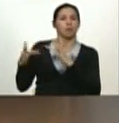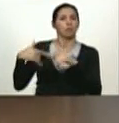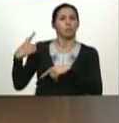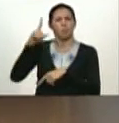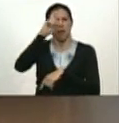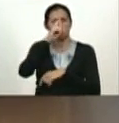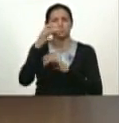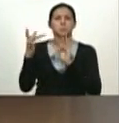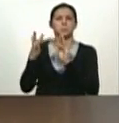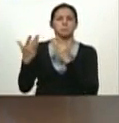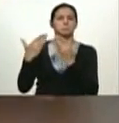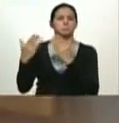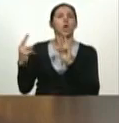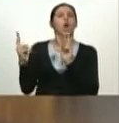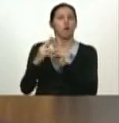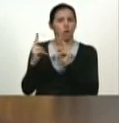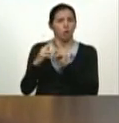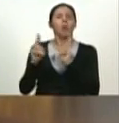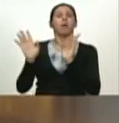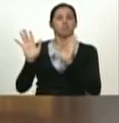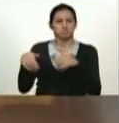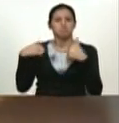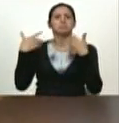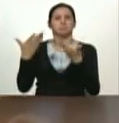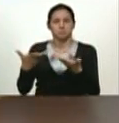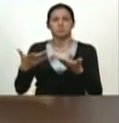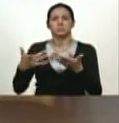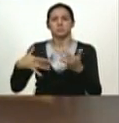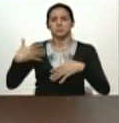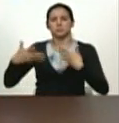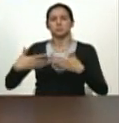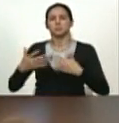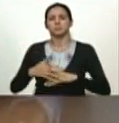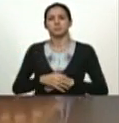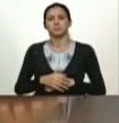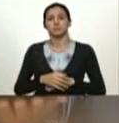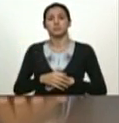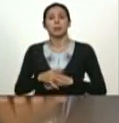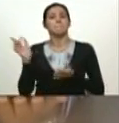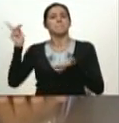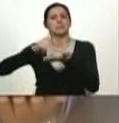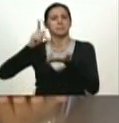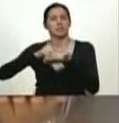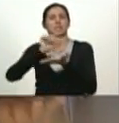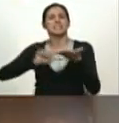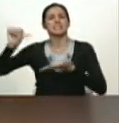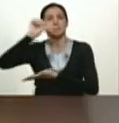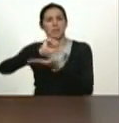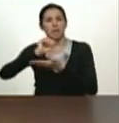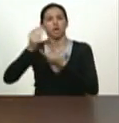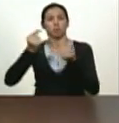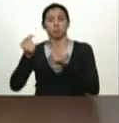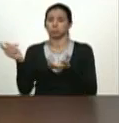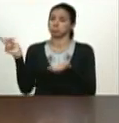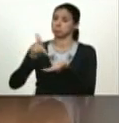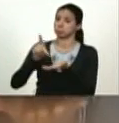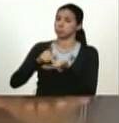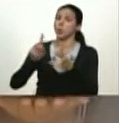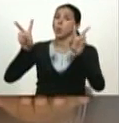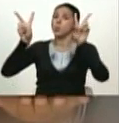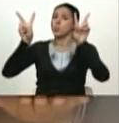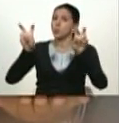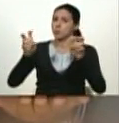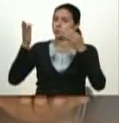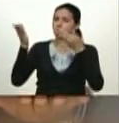año y bueno ha estado incorporado a todos estos seminarios económicos y puedo decir que está surgiendo una generación